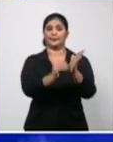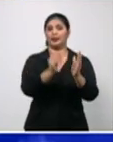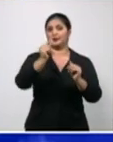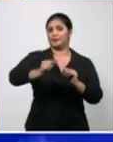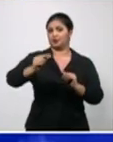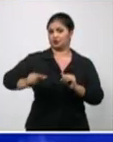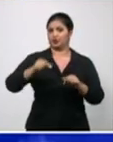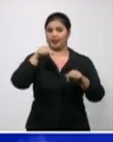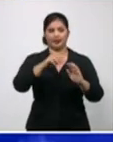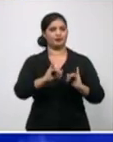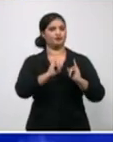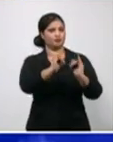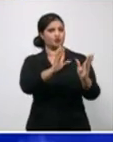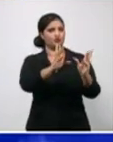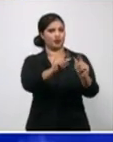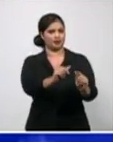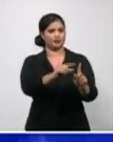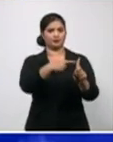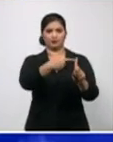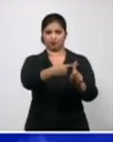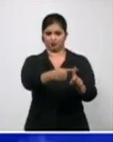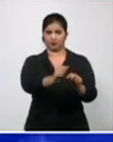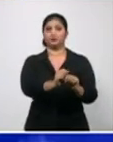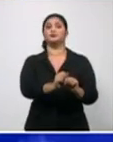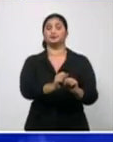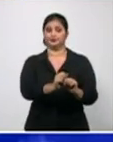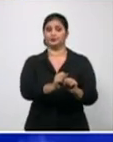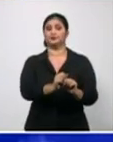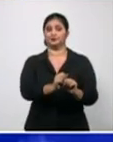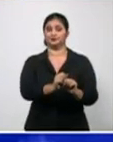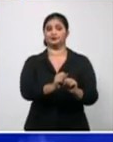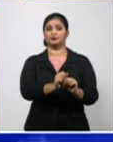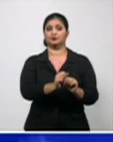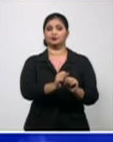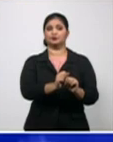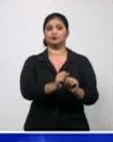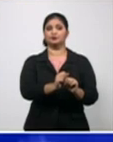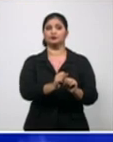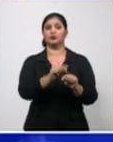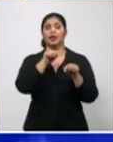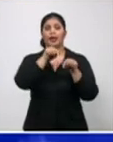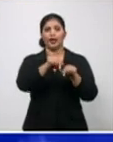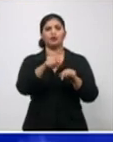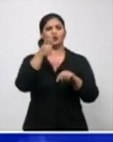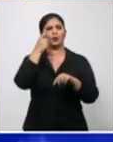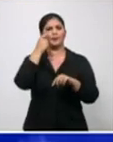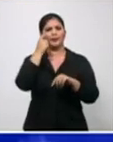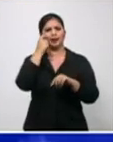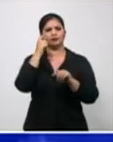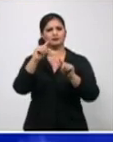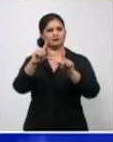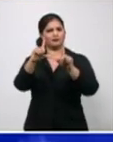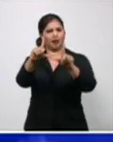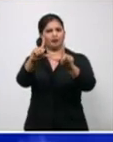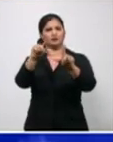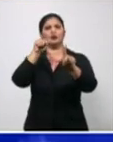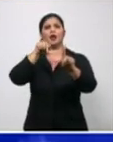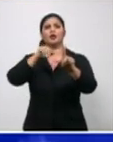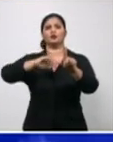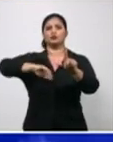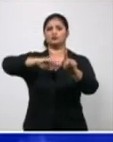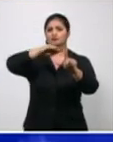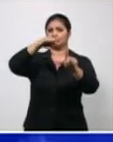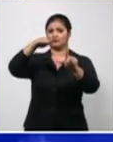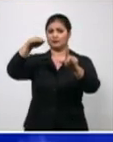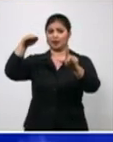curva que se puede ver a la izquierda aunque todavía alta para los propósitos que tenemos en nuestro